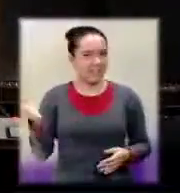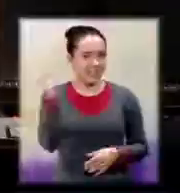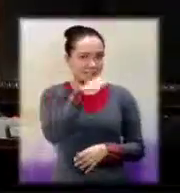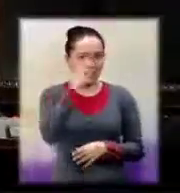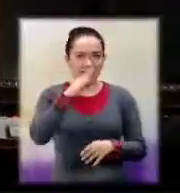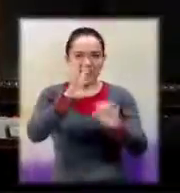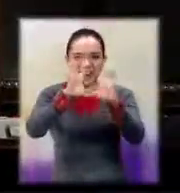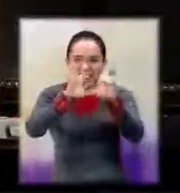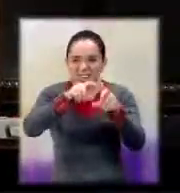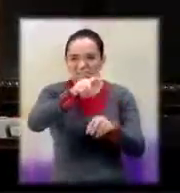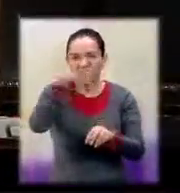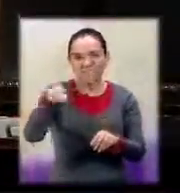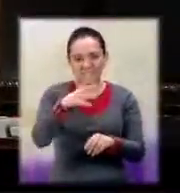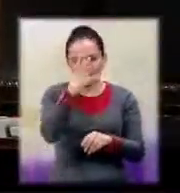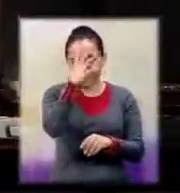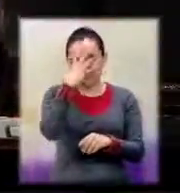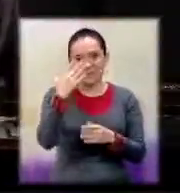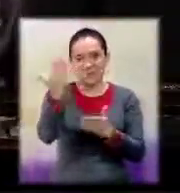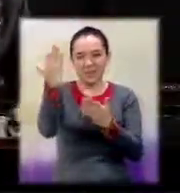Están endeudando.